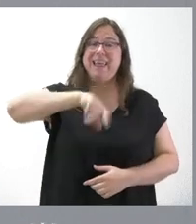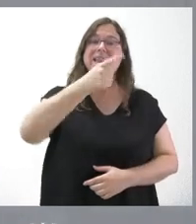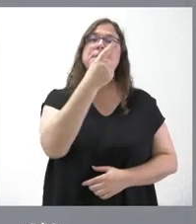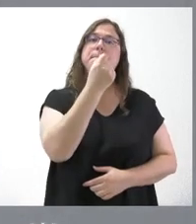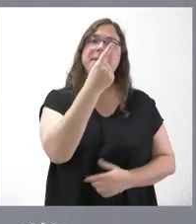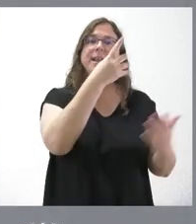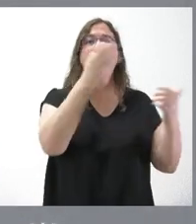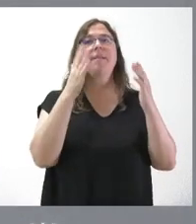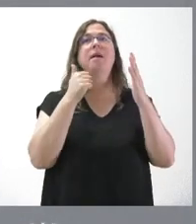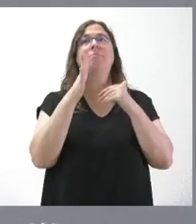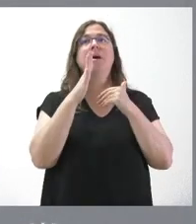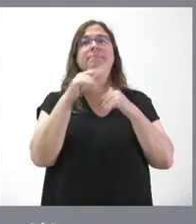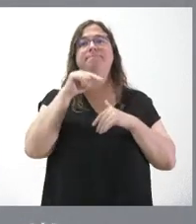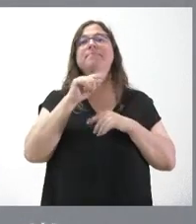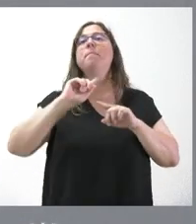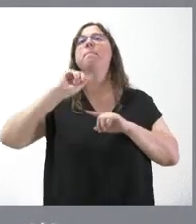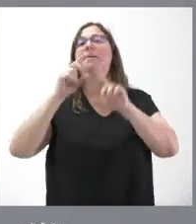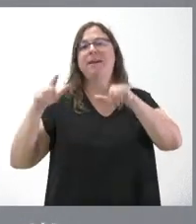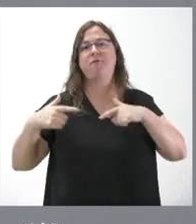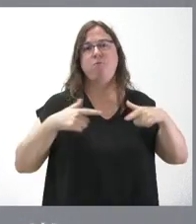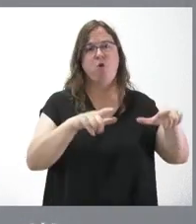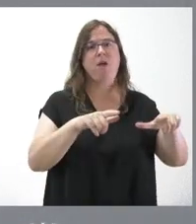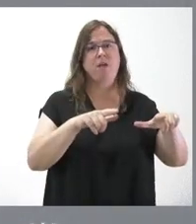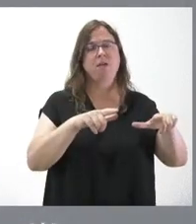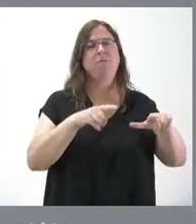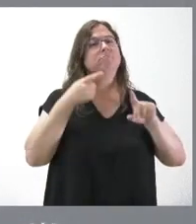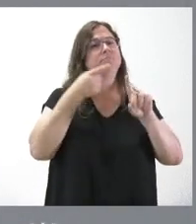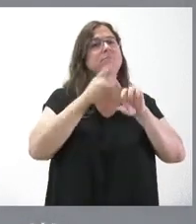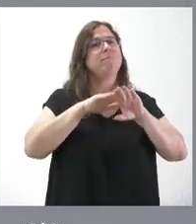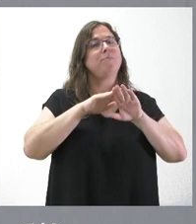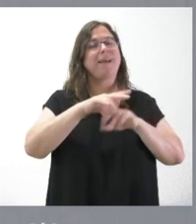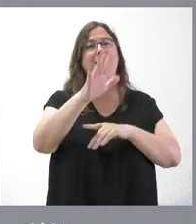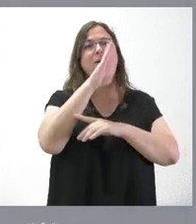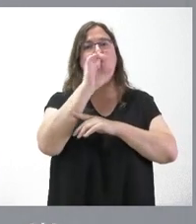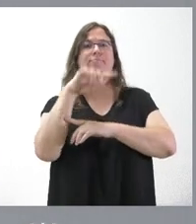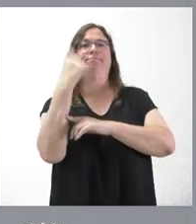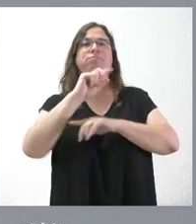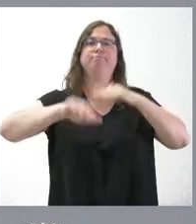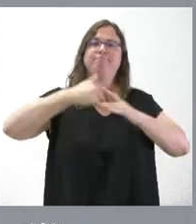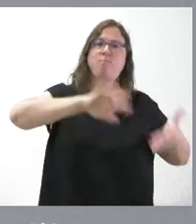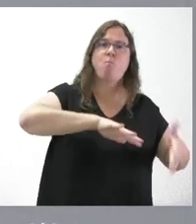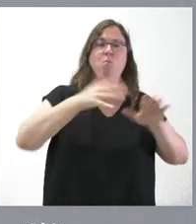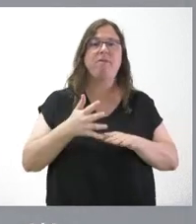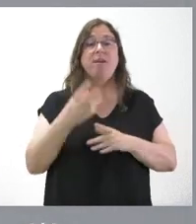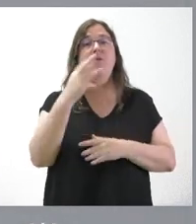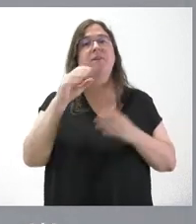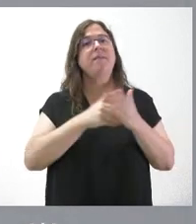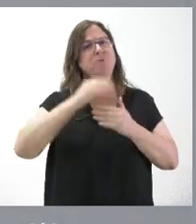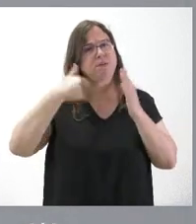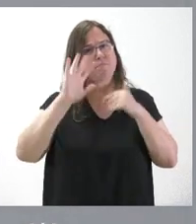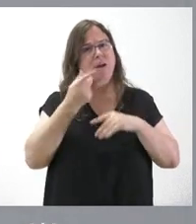es el primer bloque, que es un bloque destinado a la modernización del regadío, más de 30 millones de euros de inversión,